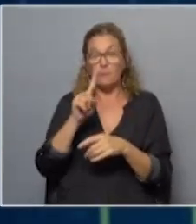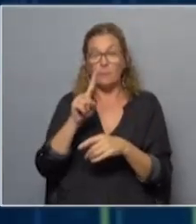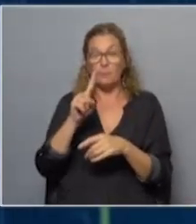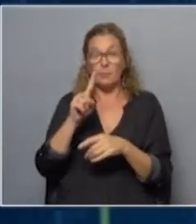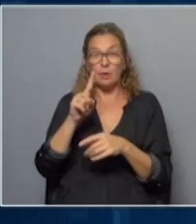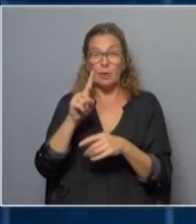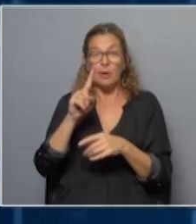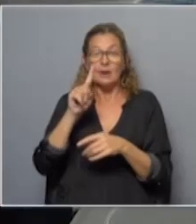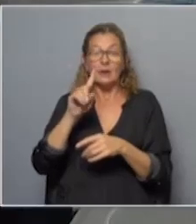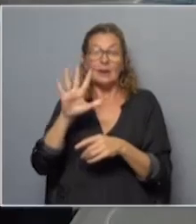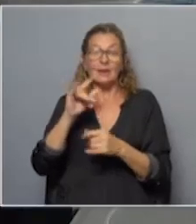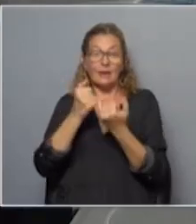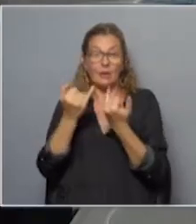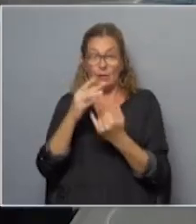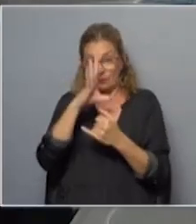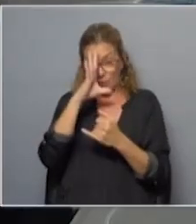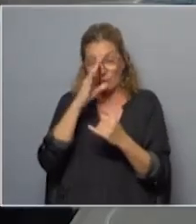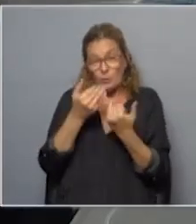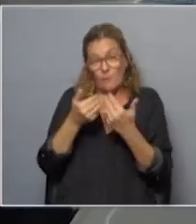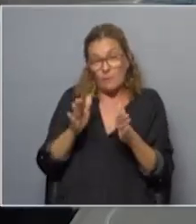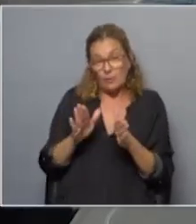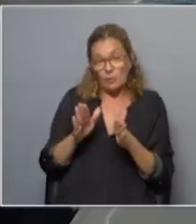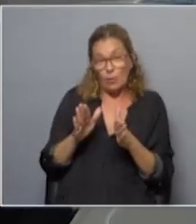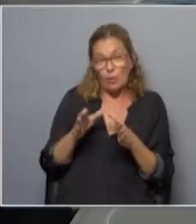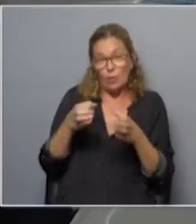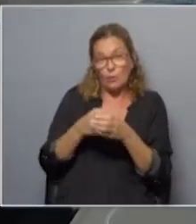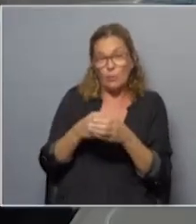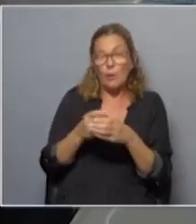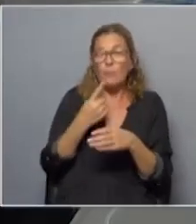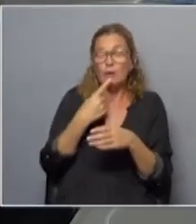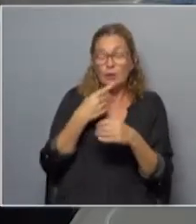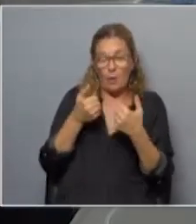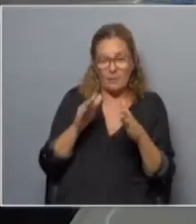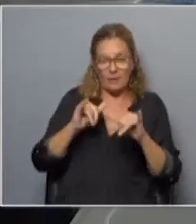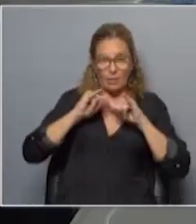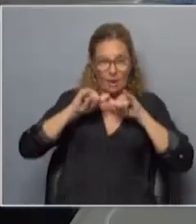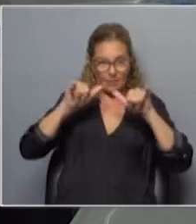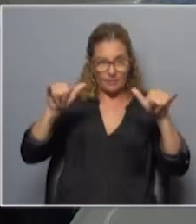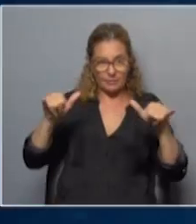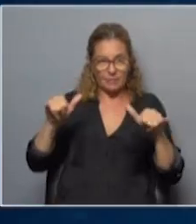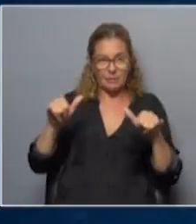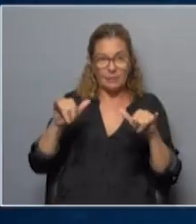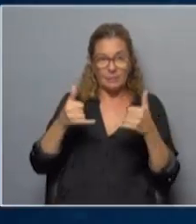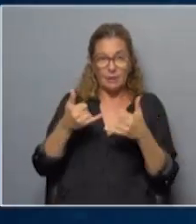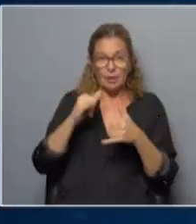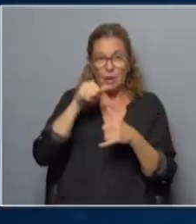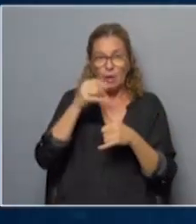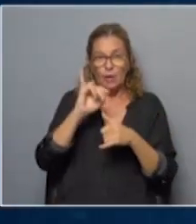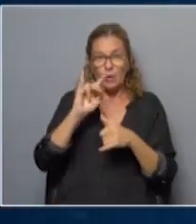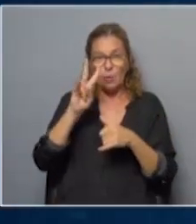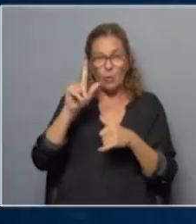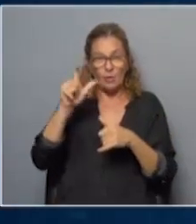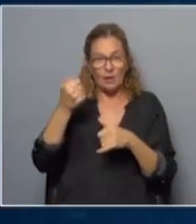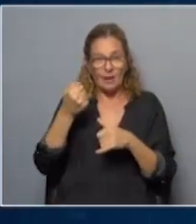cuando se inició en muchos casos de muchos partidos se iniciaron las campañas capaz que Julia quiere contar un poco más la